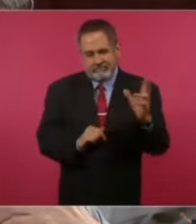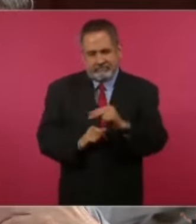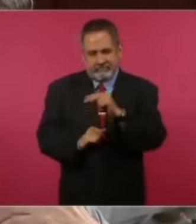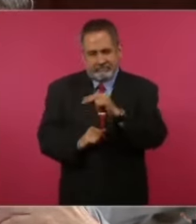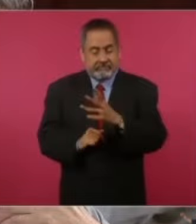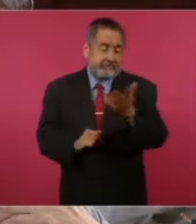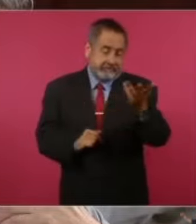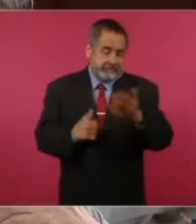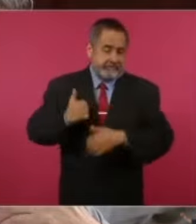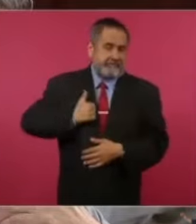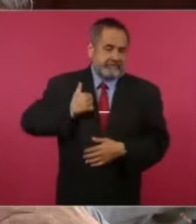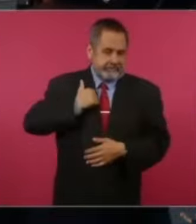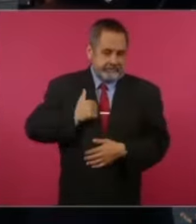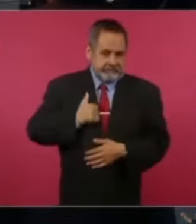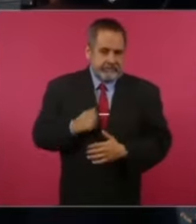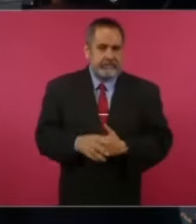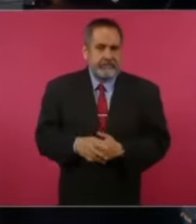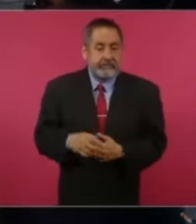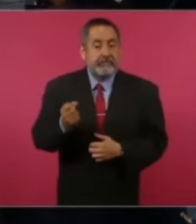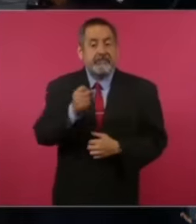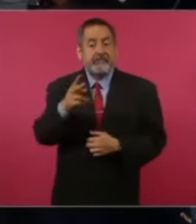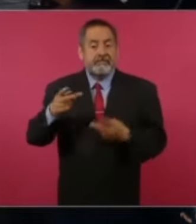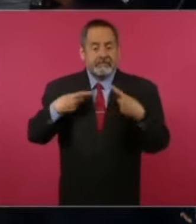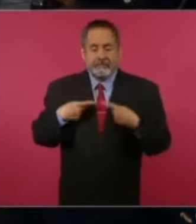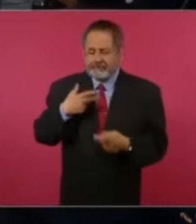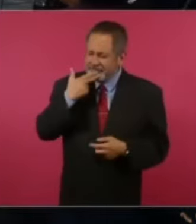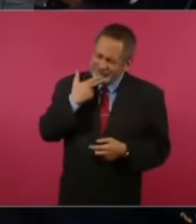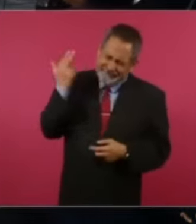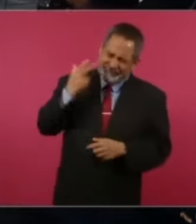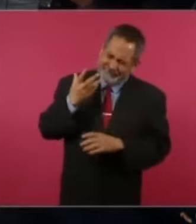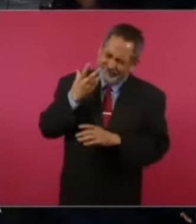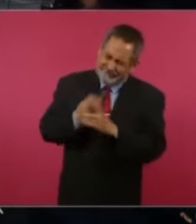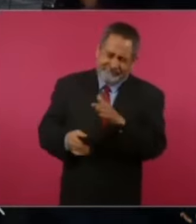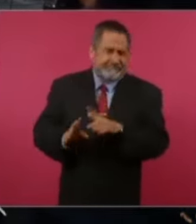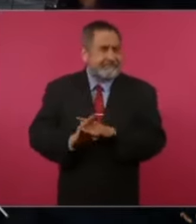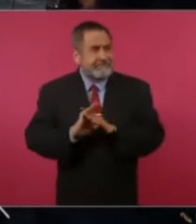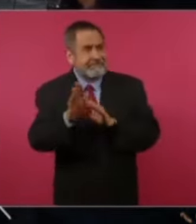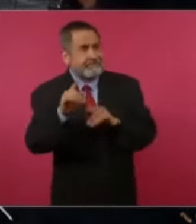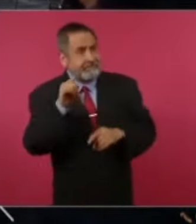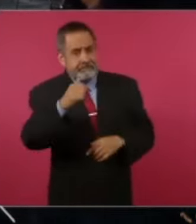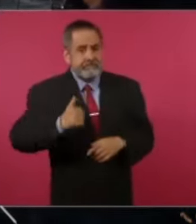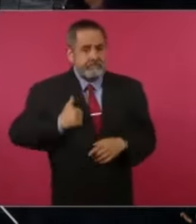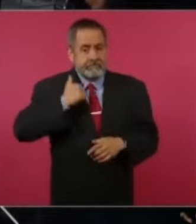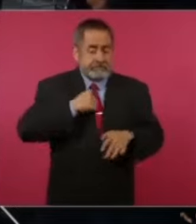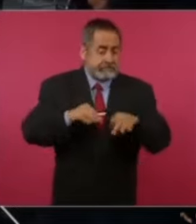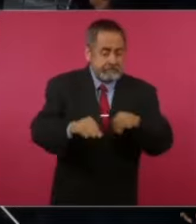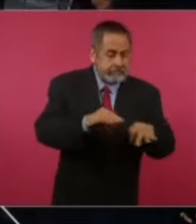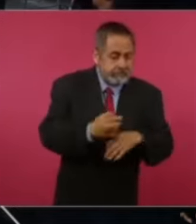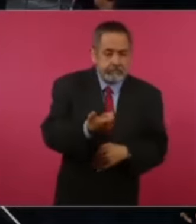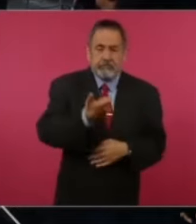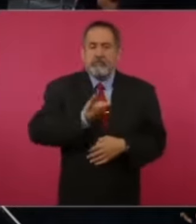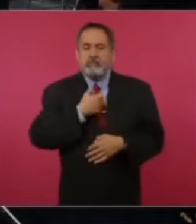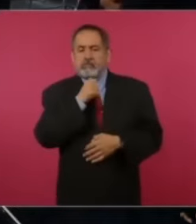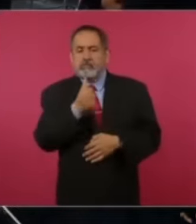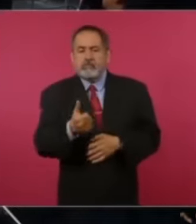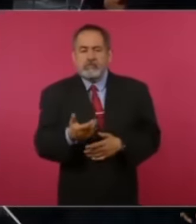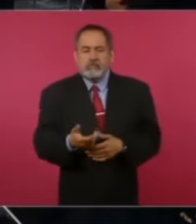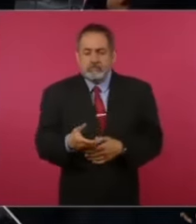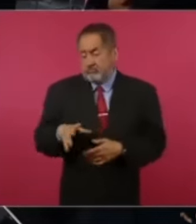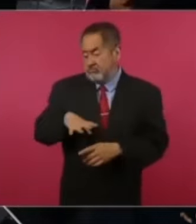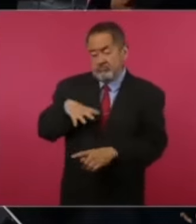es que, pues nuestros paisanos se van a arriesgar a muchas cosas. Entre ellas que no les paguen, que sean